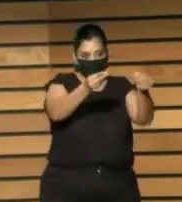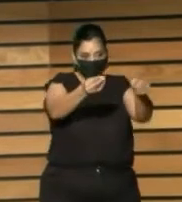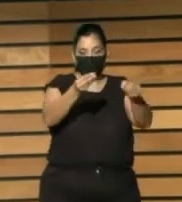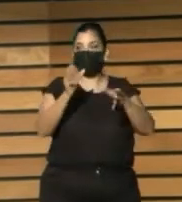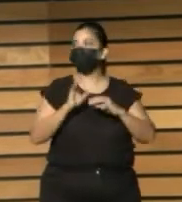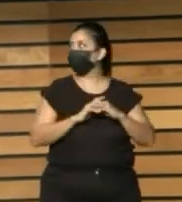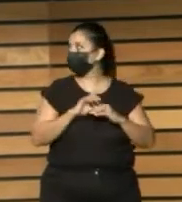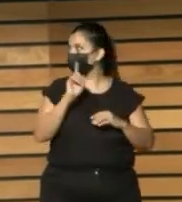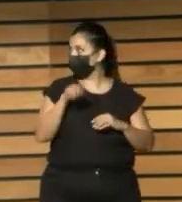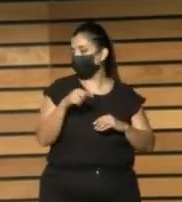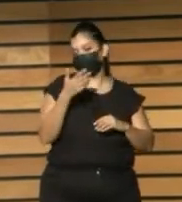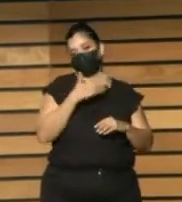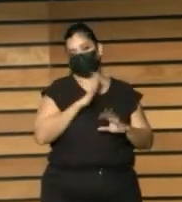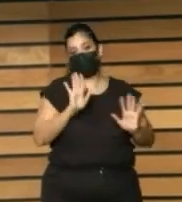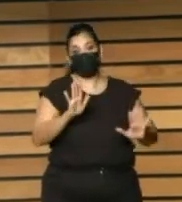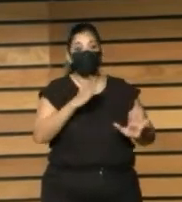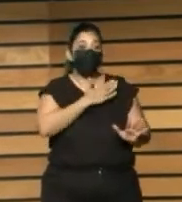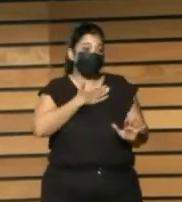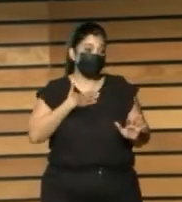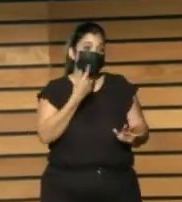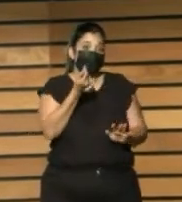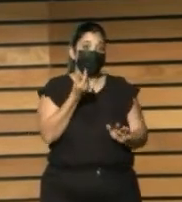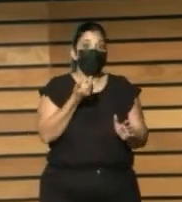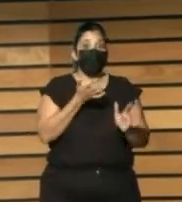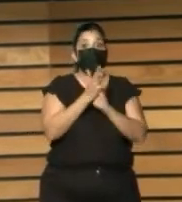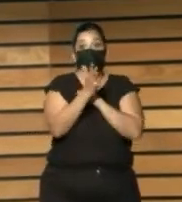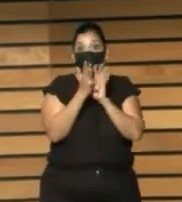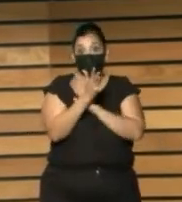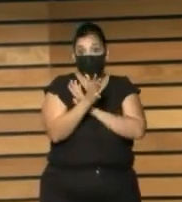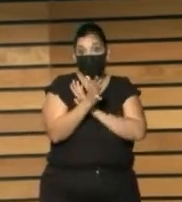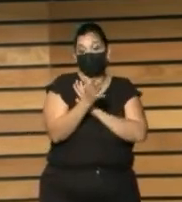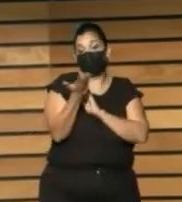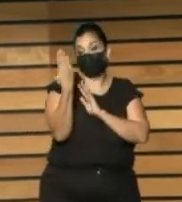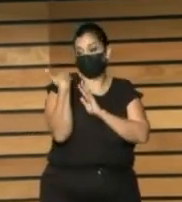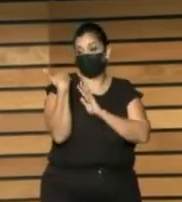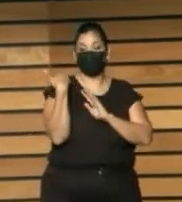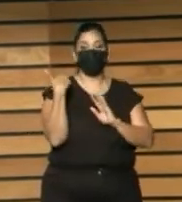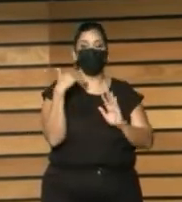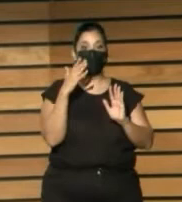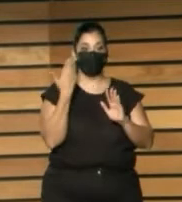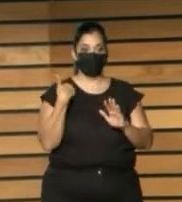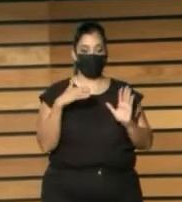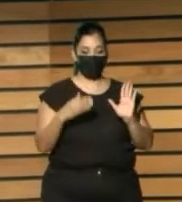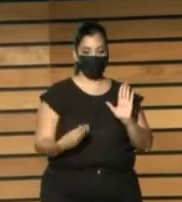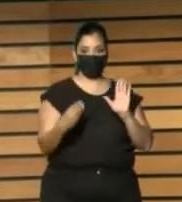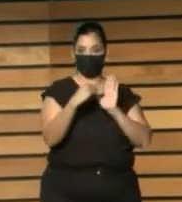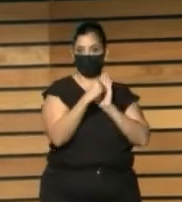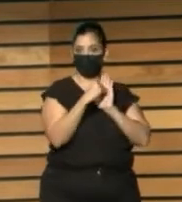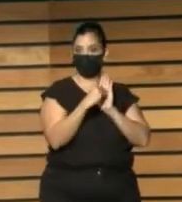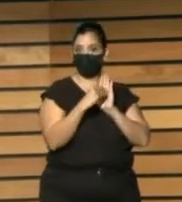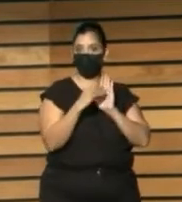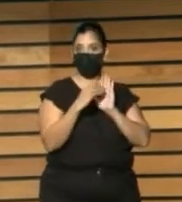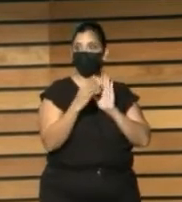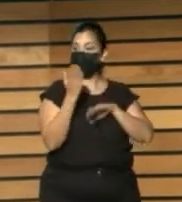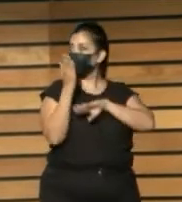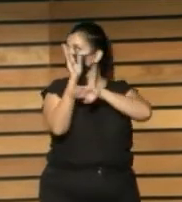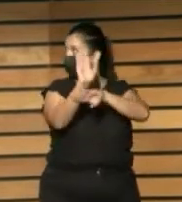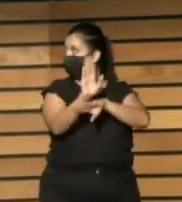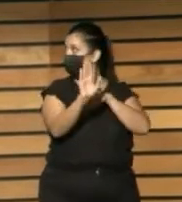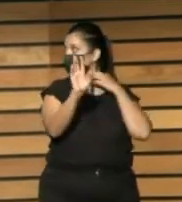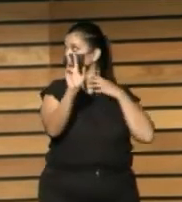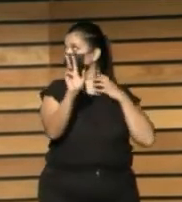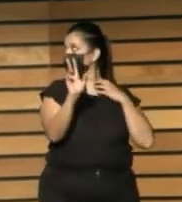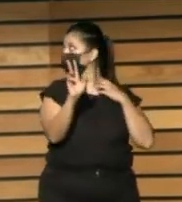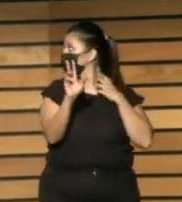comentar para contextualizar esto que la estrategia que se publicó en el 2019 y lo presentamos en el Consejo de Cooperación